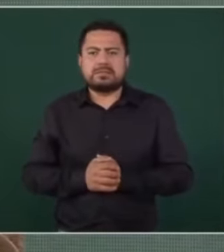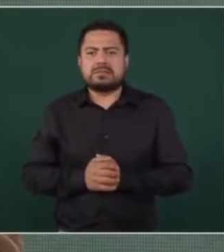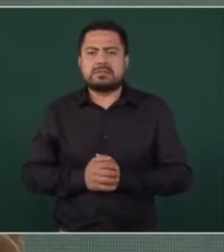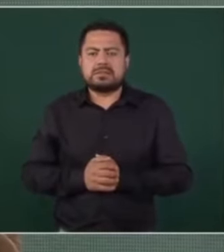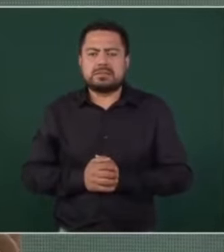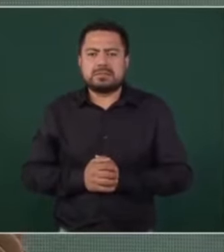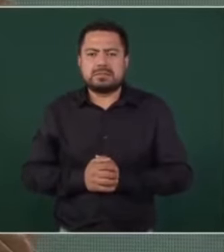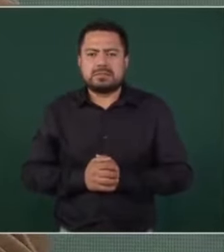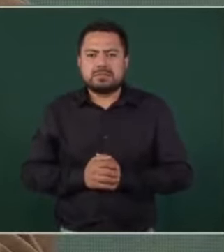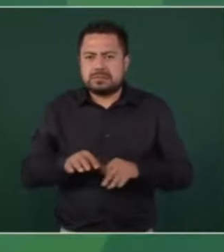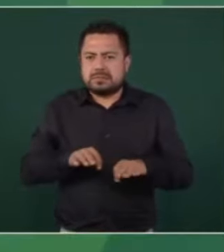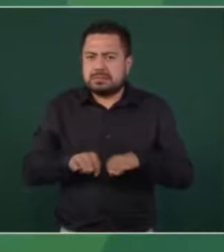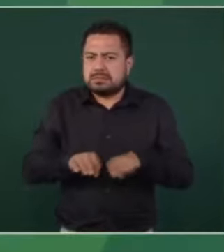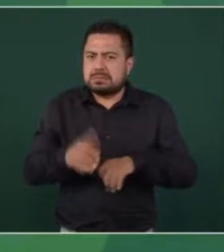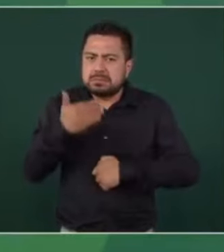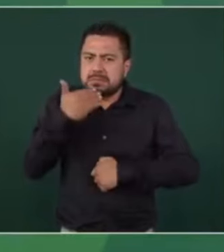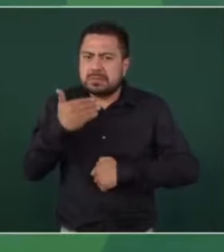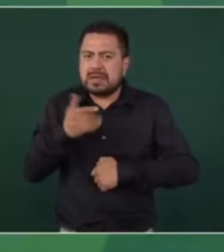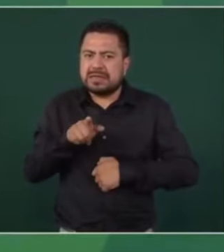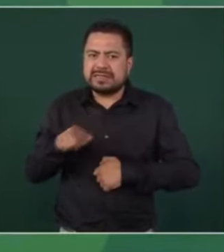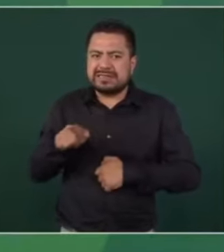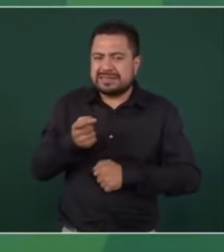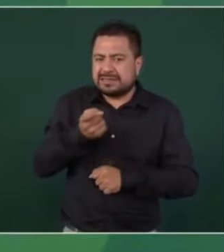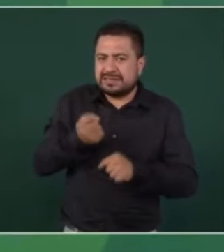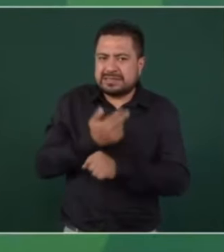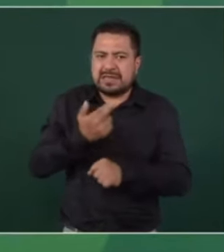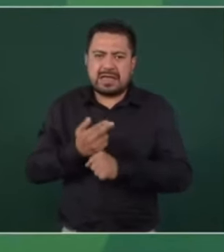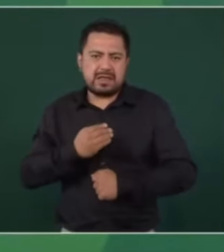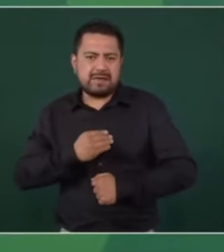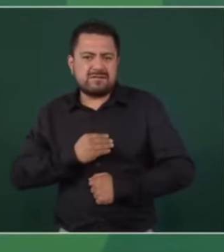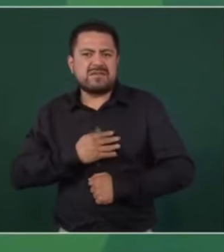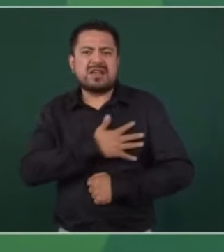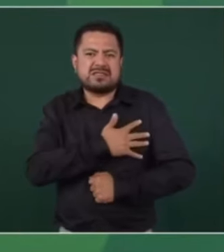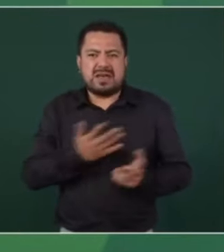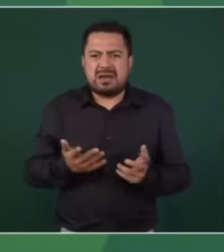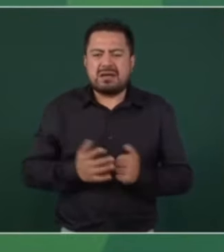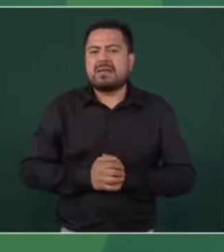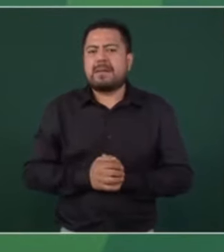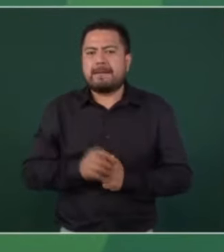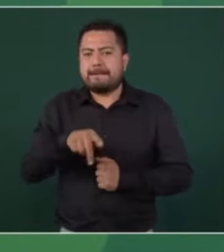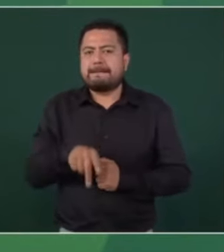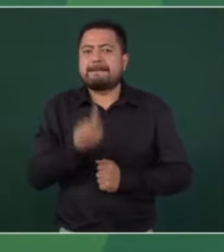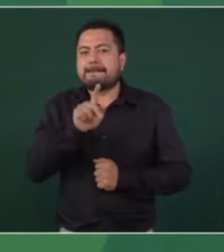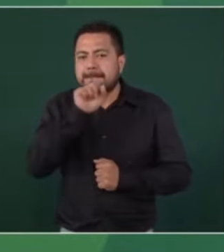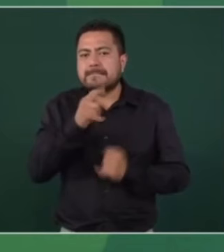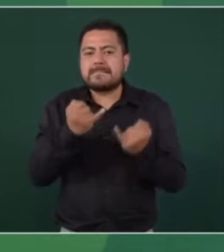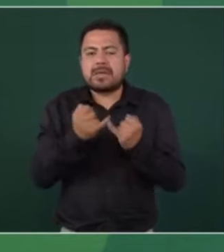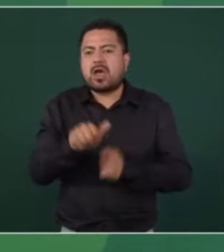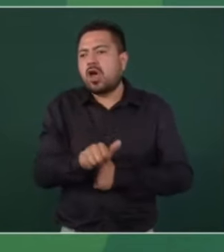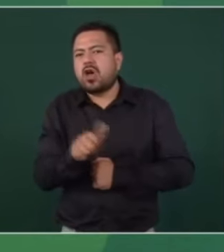ejemplar la Secretaría de Bienestar, pero también otras